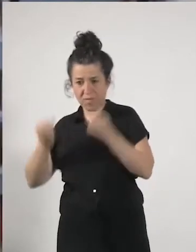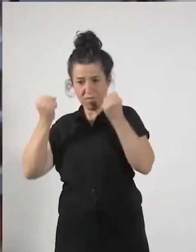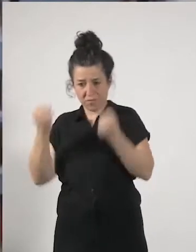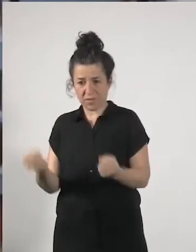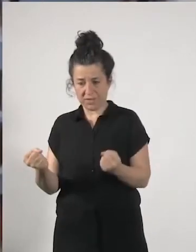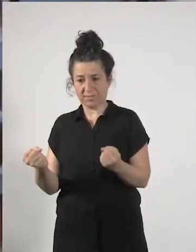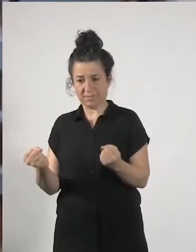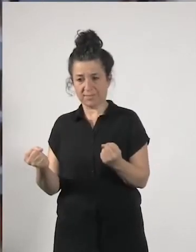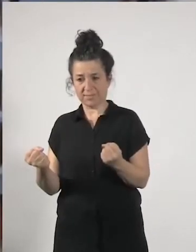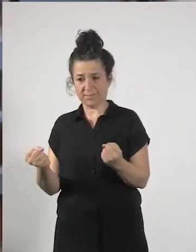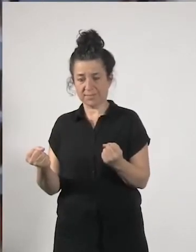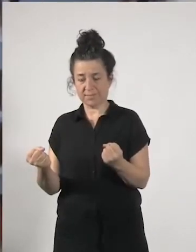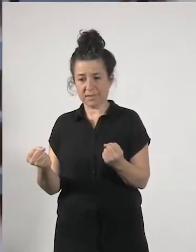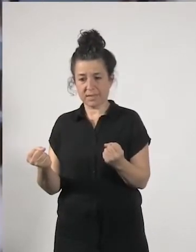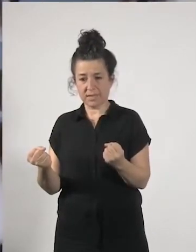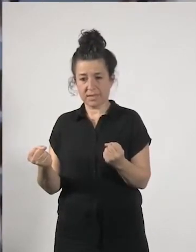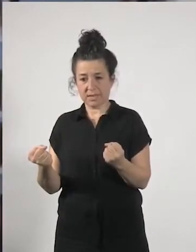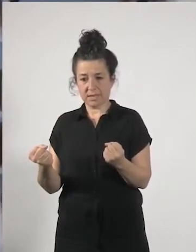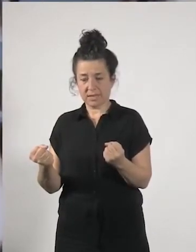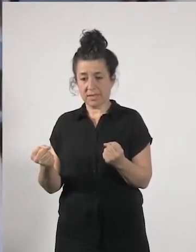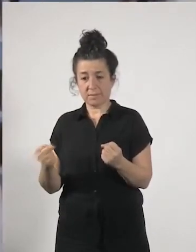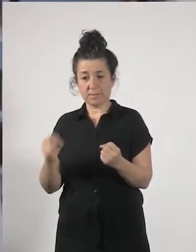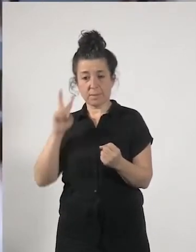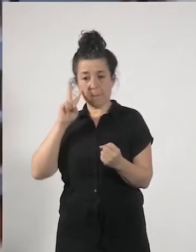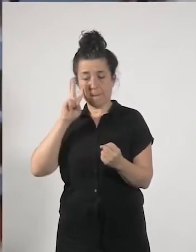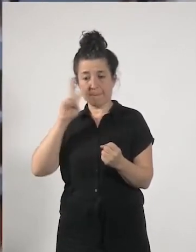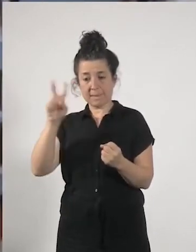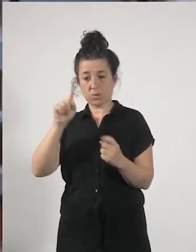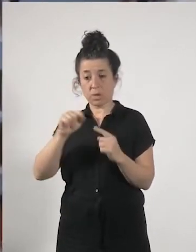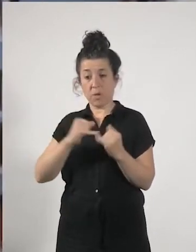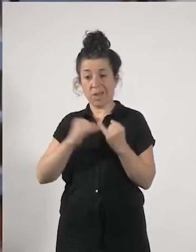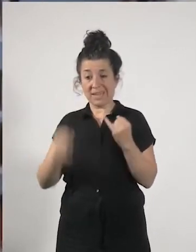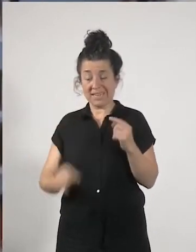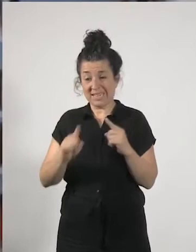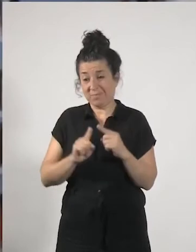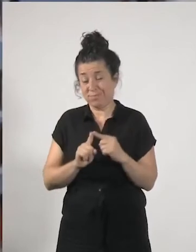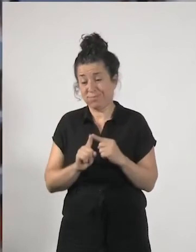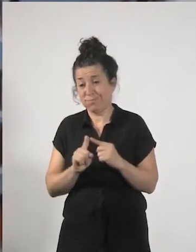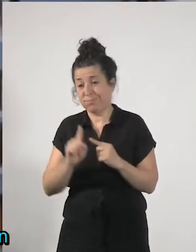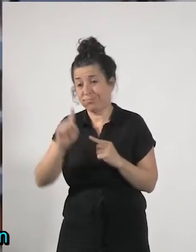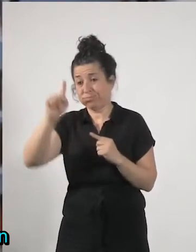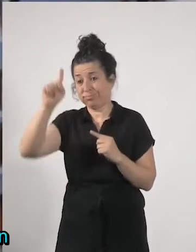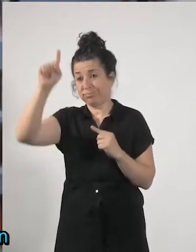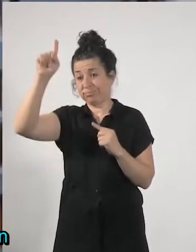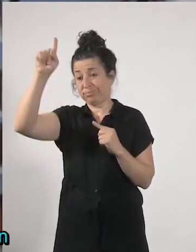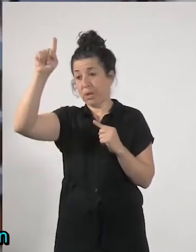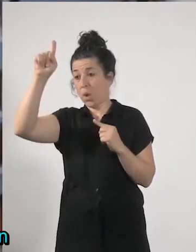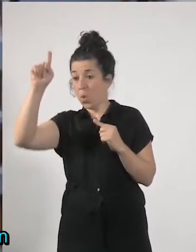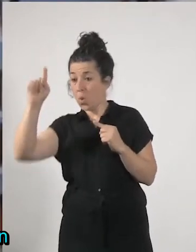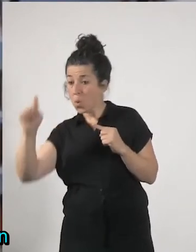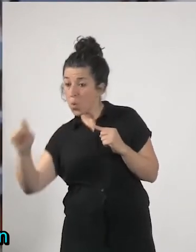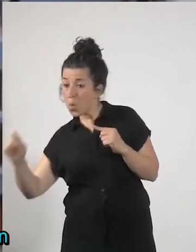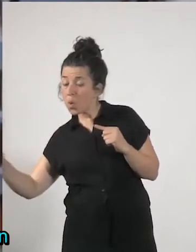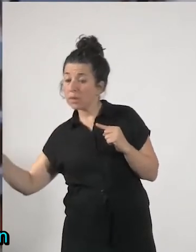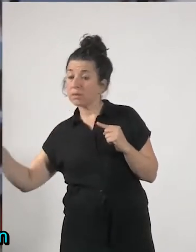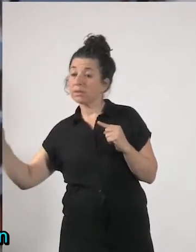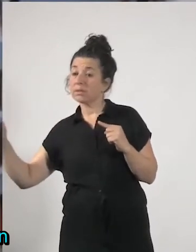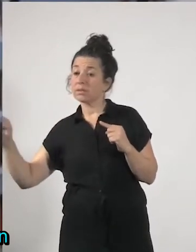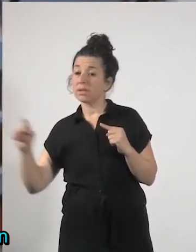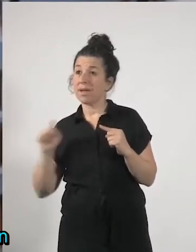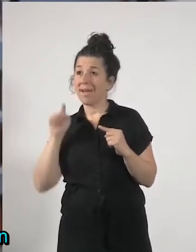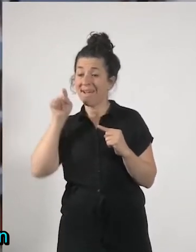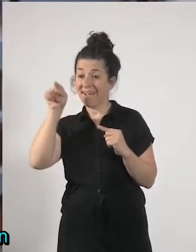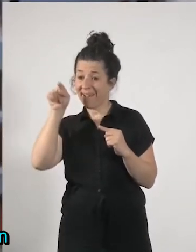los momentos más álgidos el pico de la crisis pasa pues entonces tiene una gran